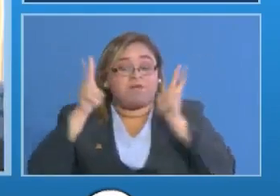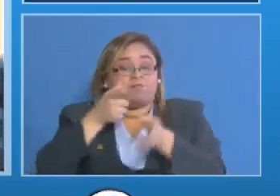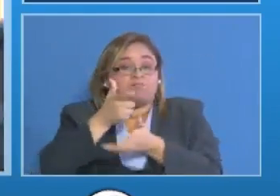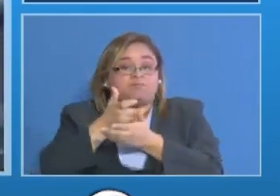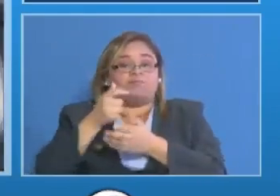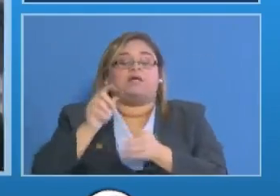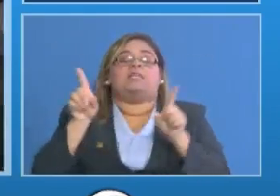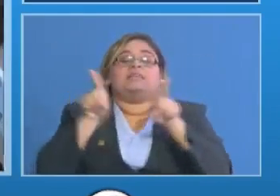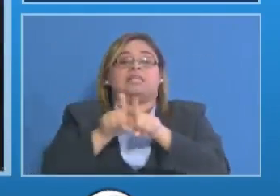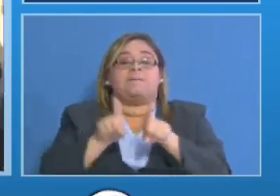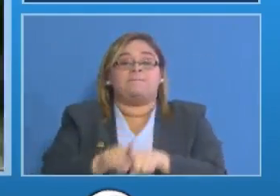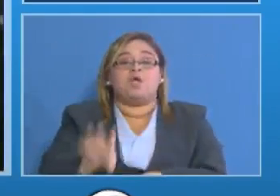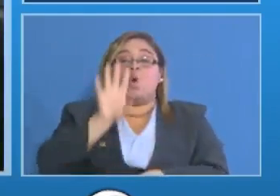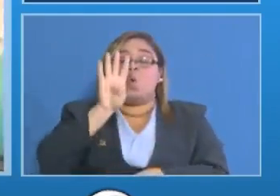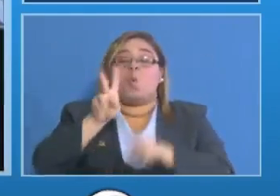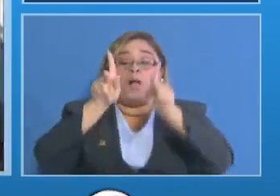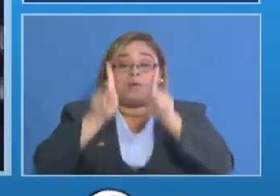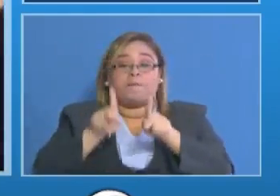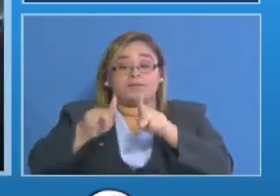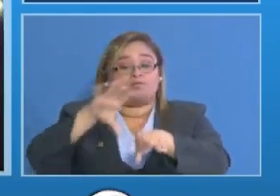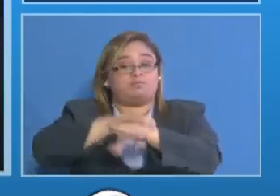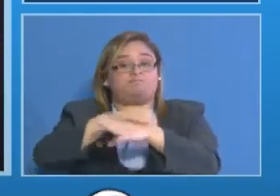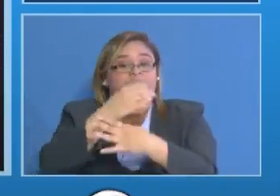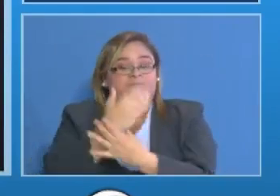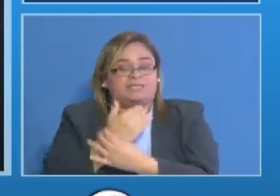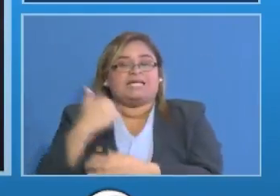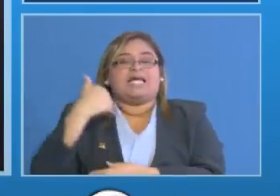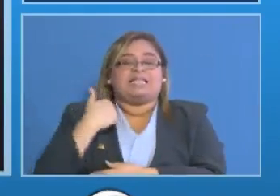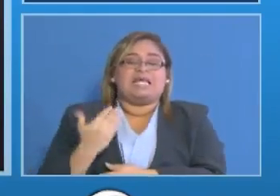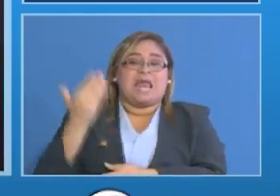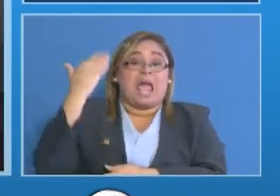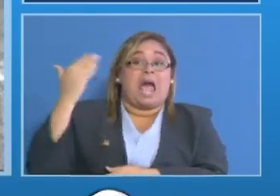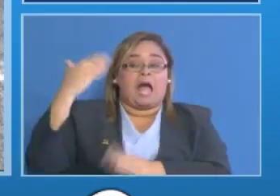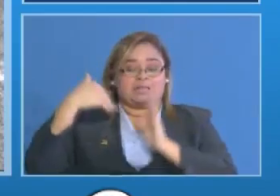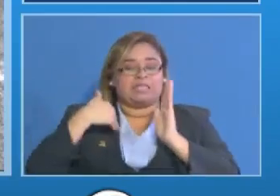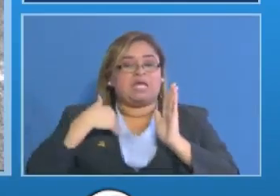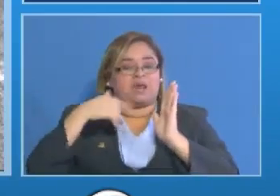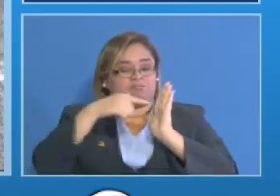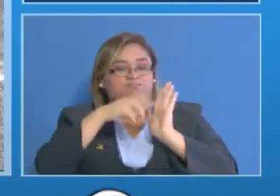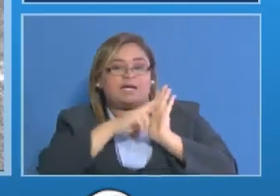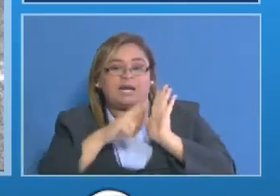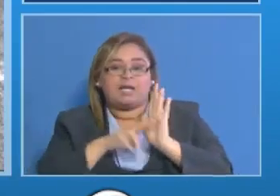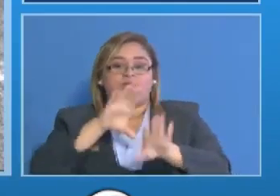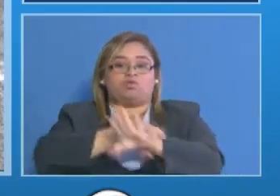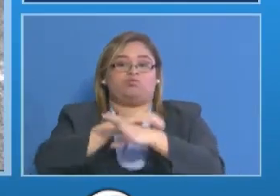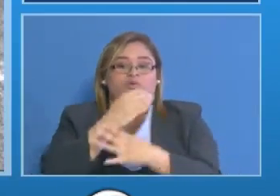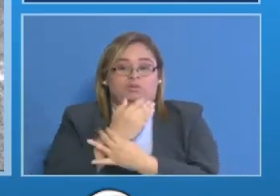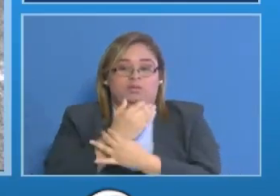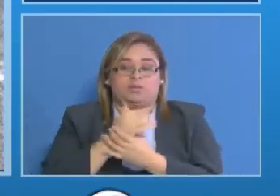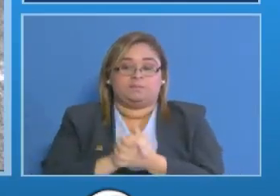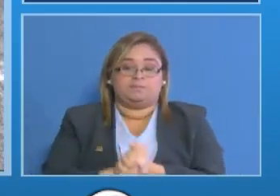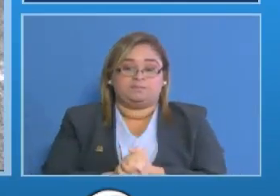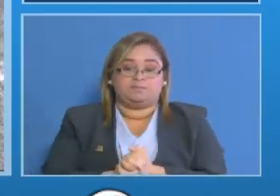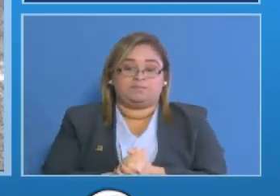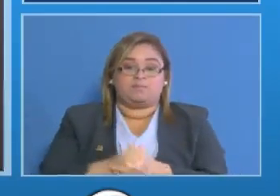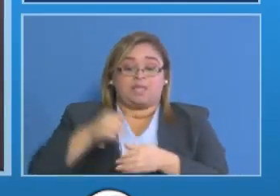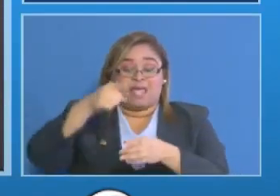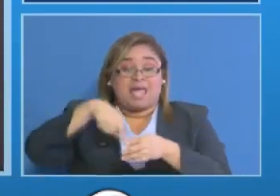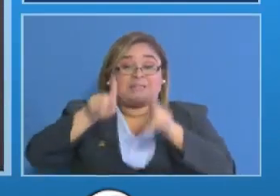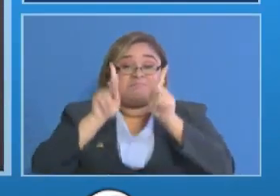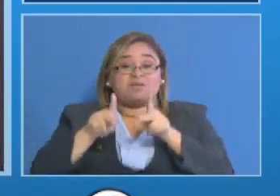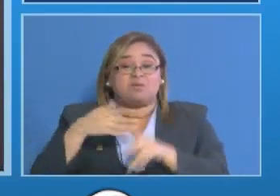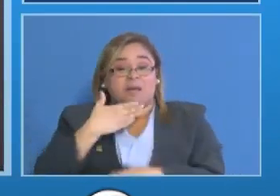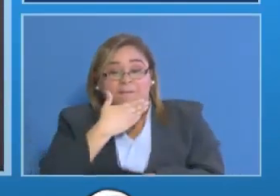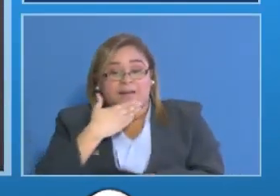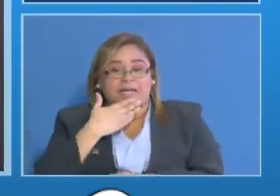captura de cuatro personas que mantienen antecedentes delictivos entre ellos entre estos pandilleros